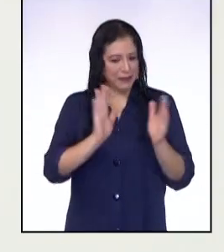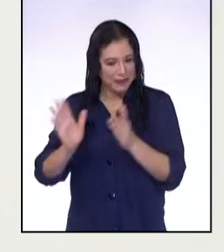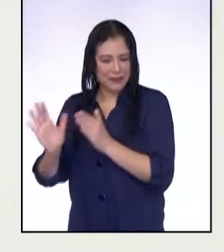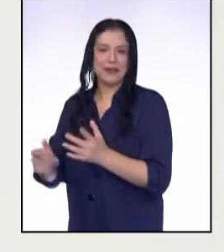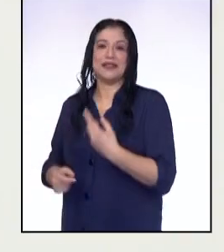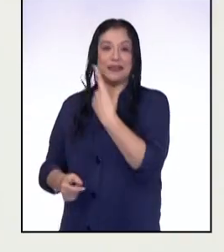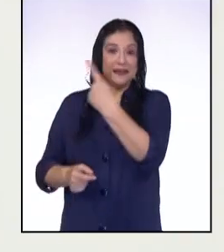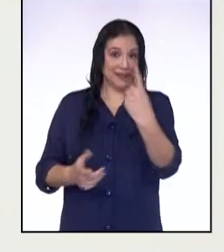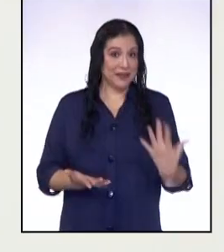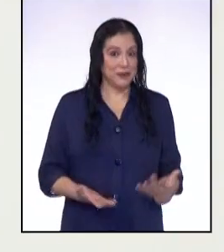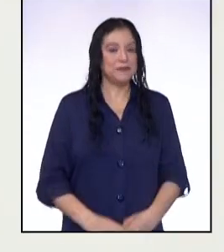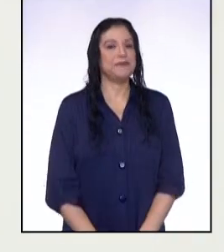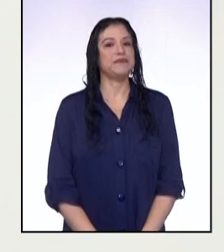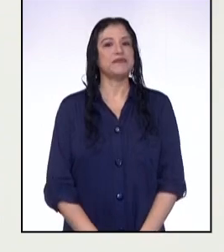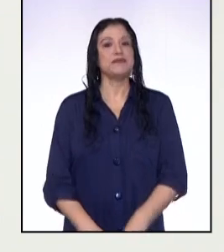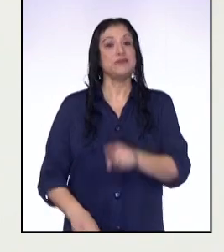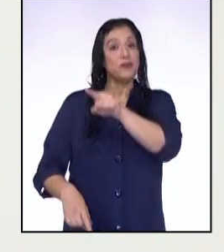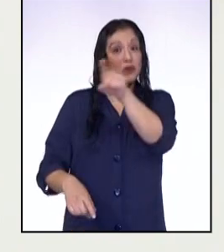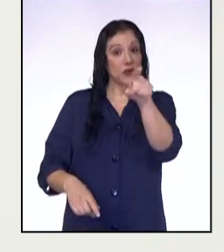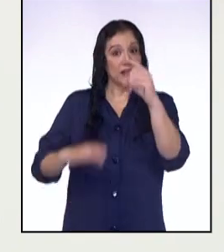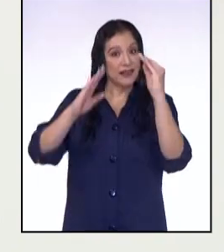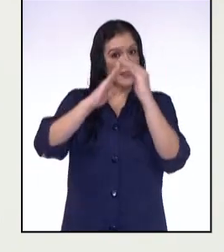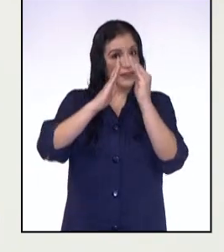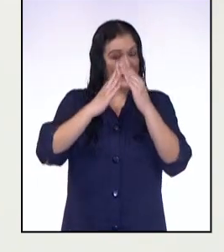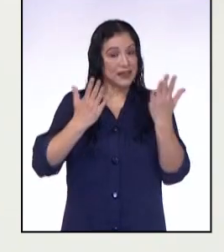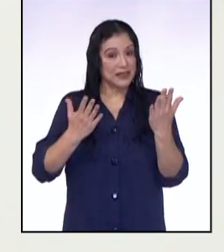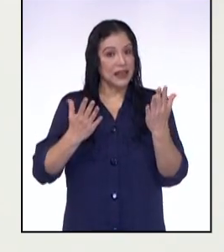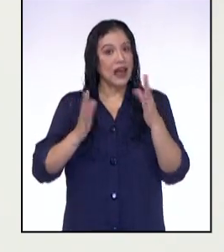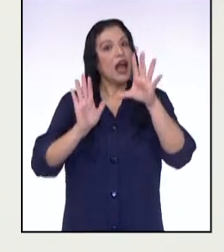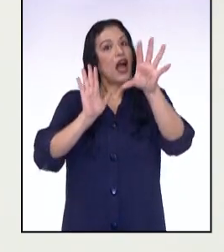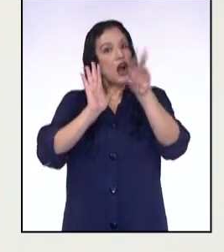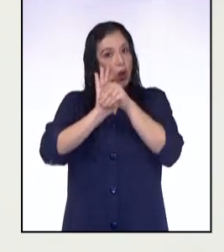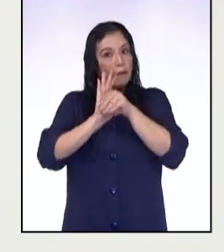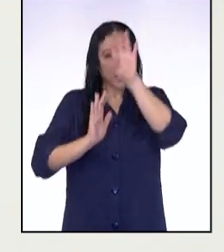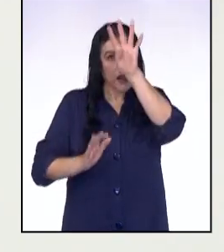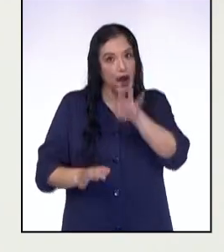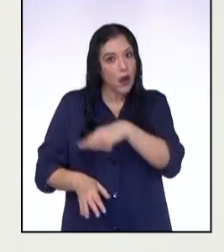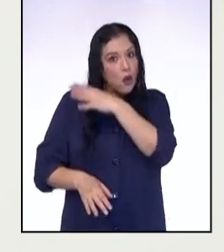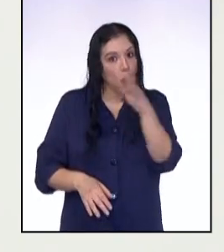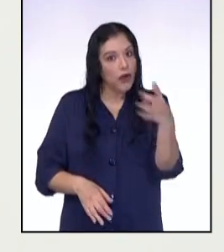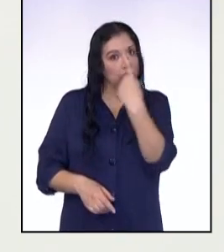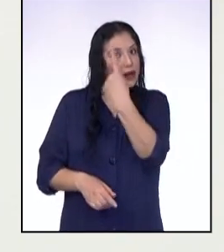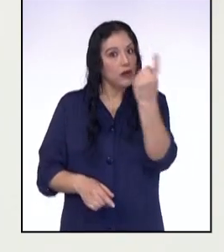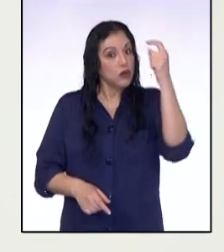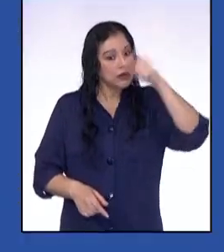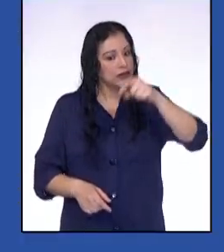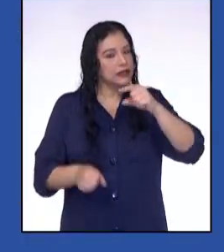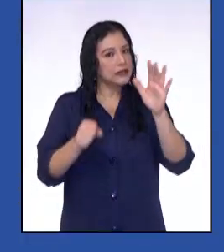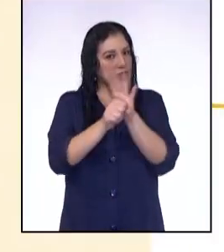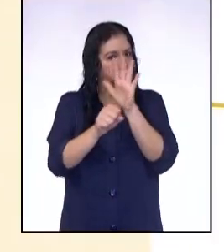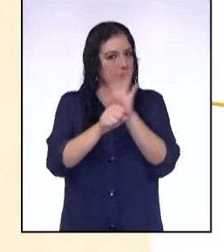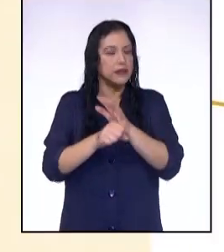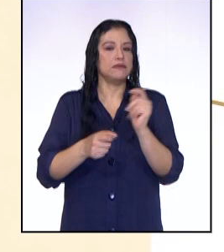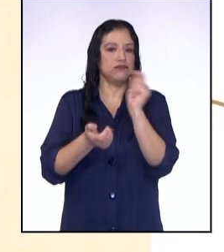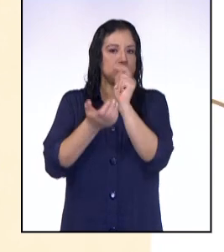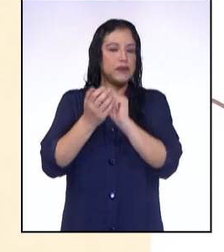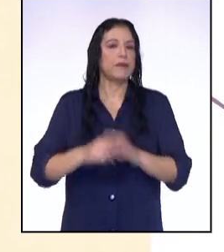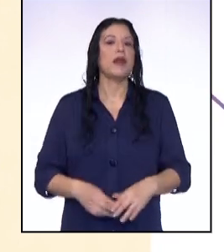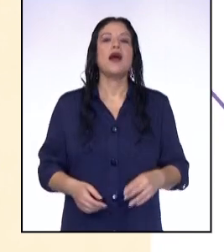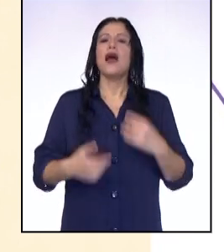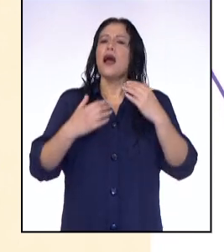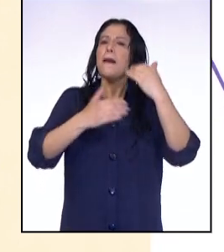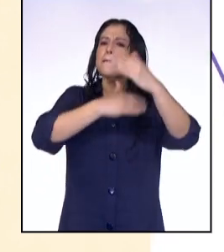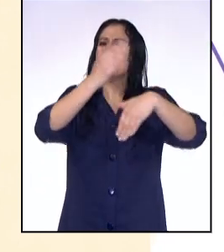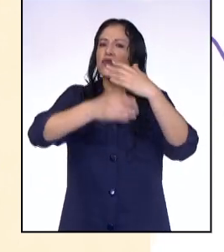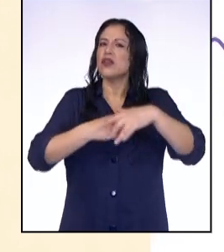nuestras infografías. Chicas y chicos en sus casas, copien el siguiente cuadro que cada uno necesita completar. El proceso